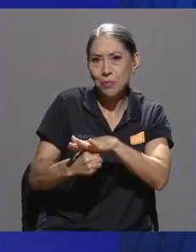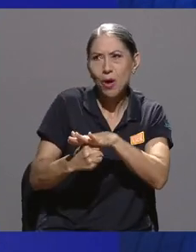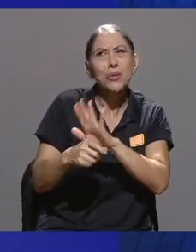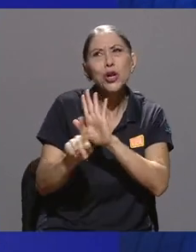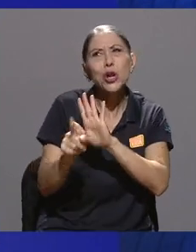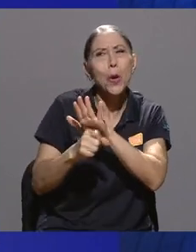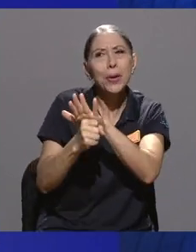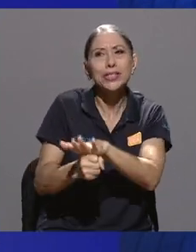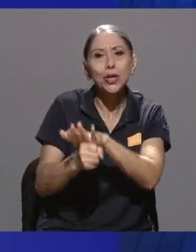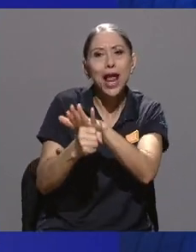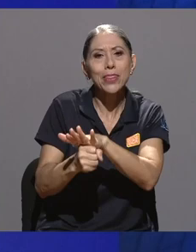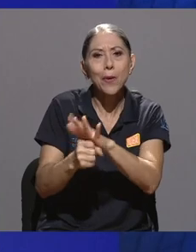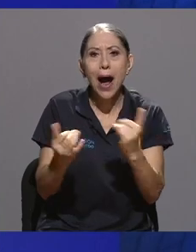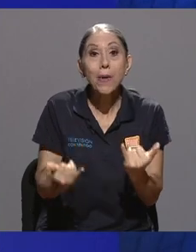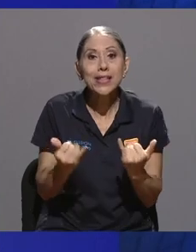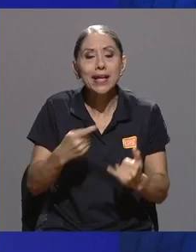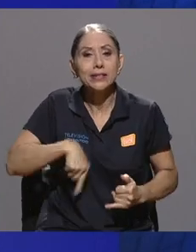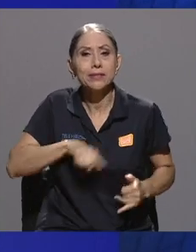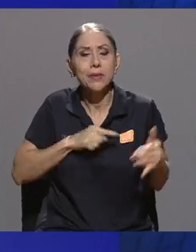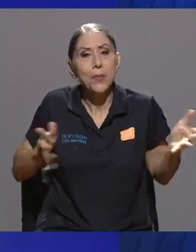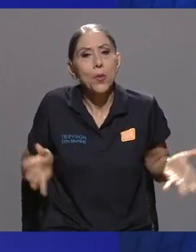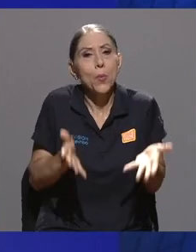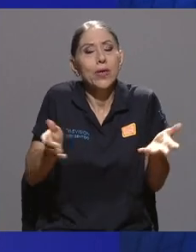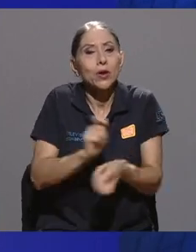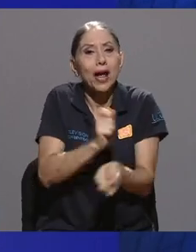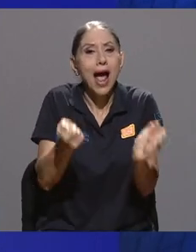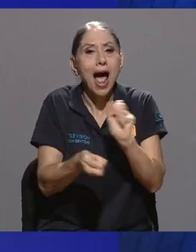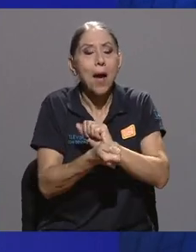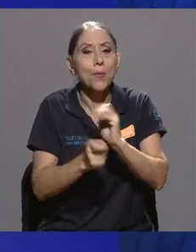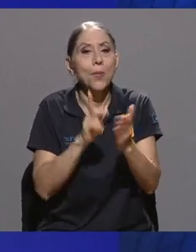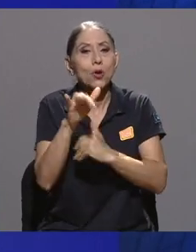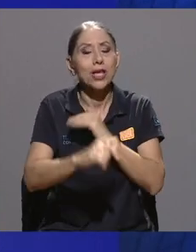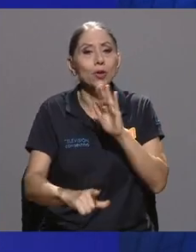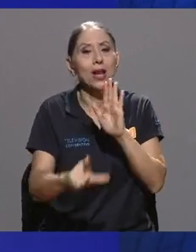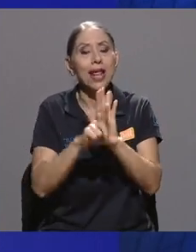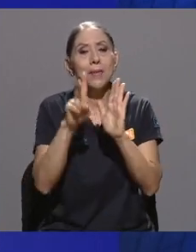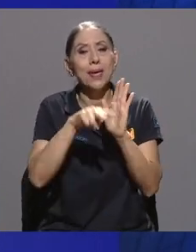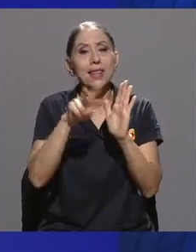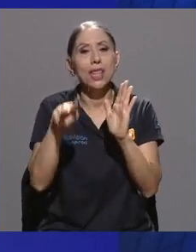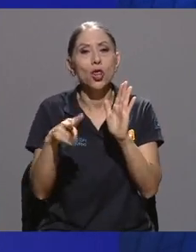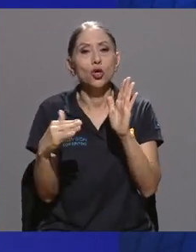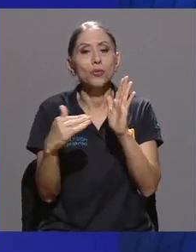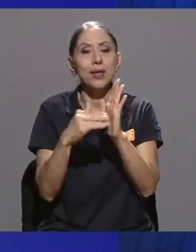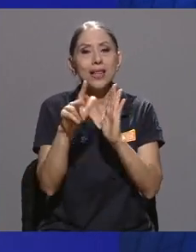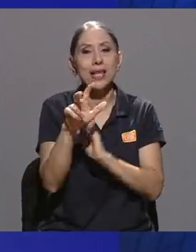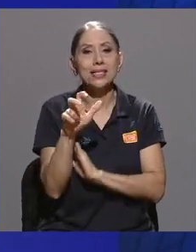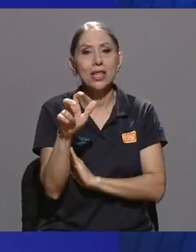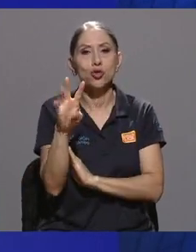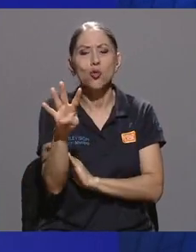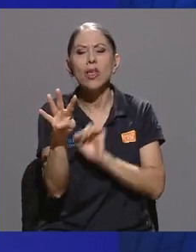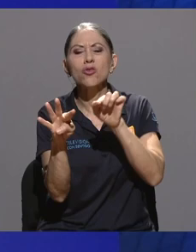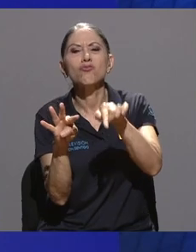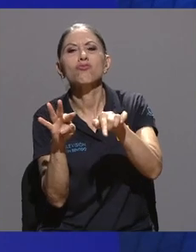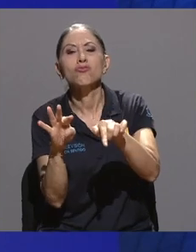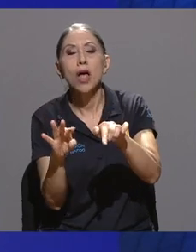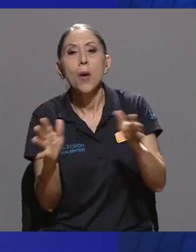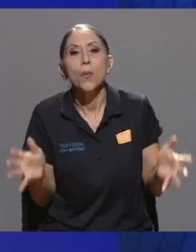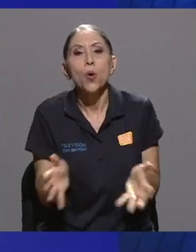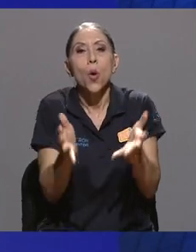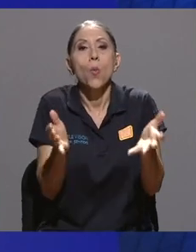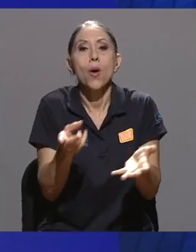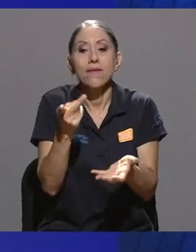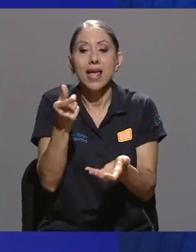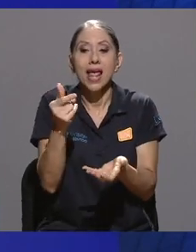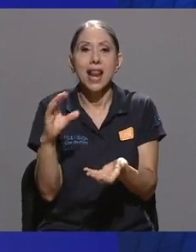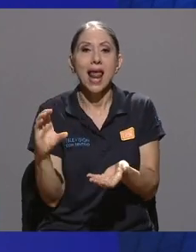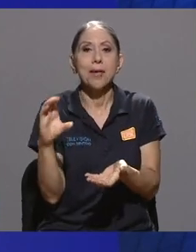promoviendo cambios en el proyecto de ley 22.304, que es la ley que promueve la inversión fílmica